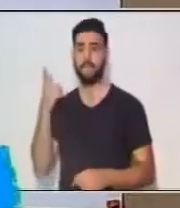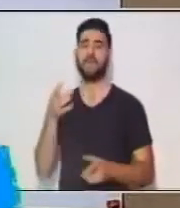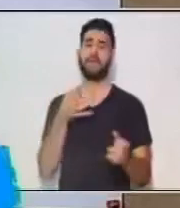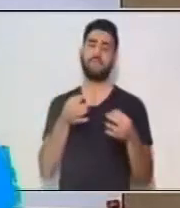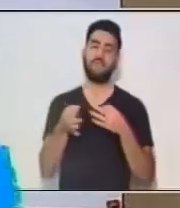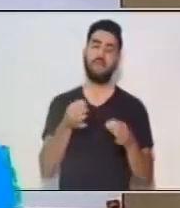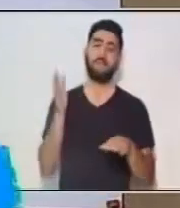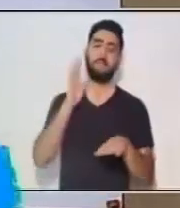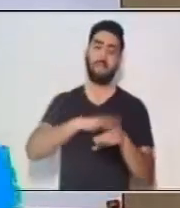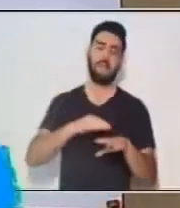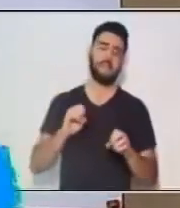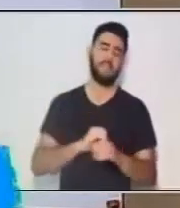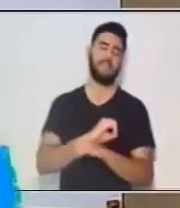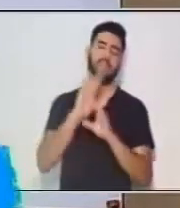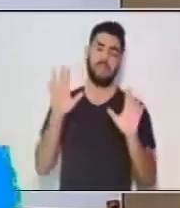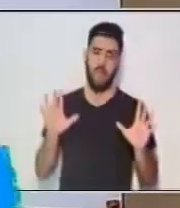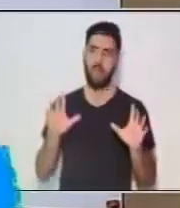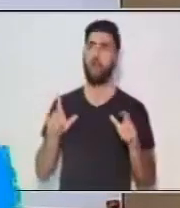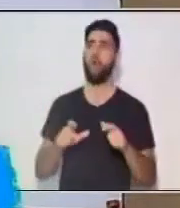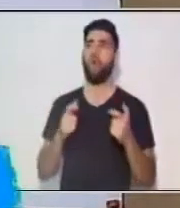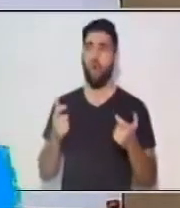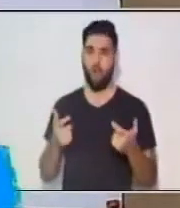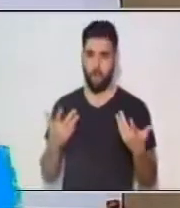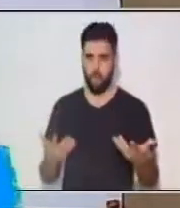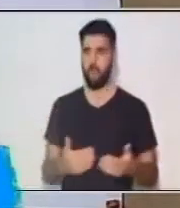clara de todo el predicado.